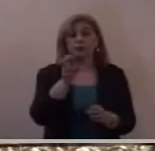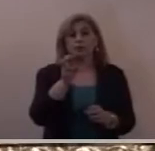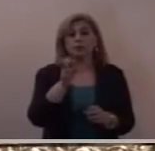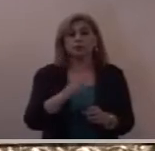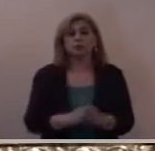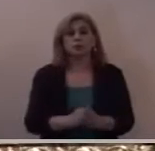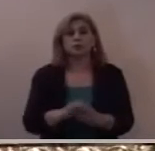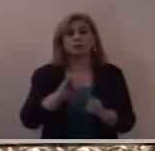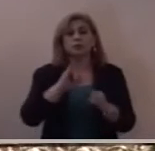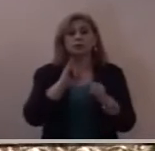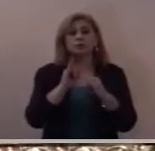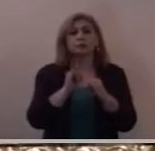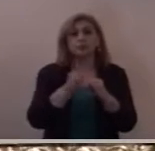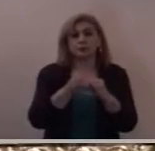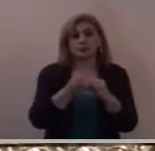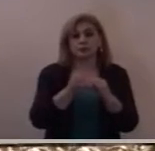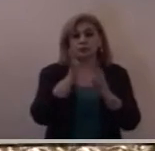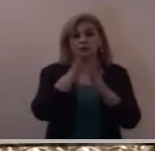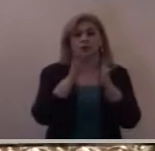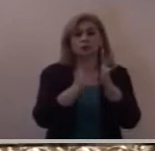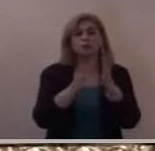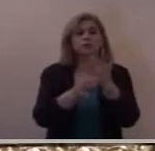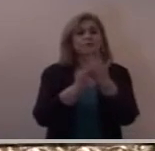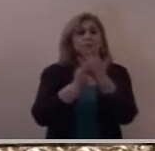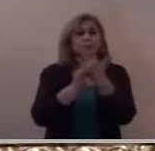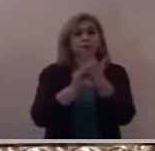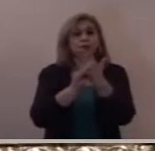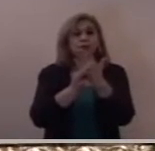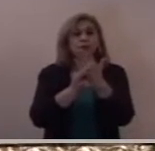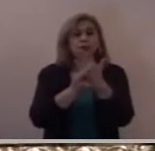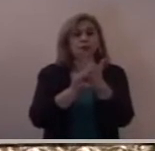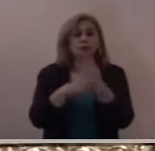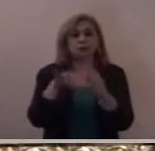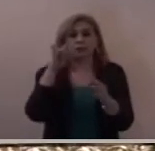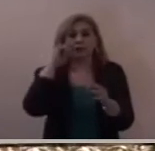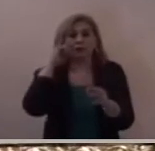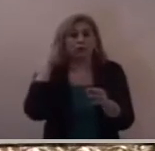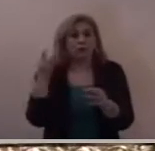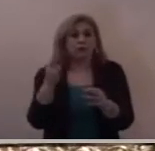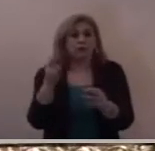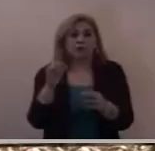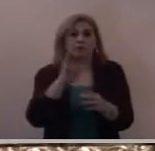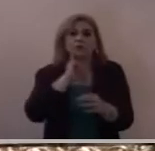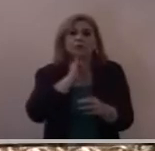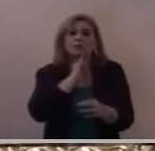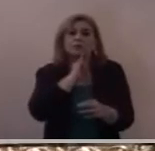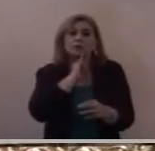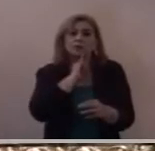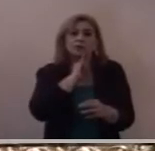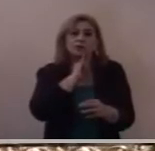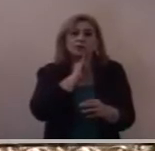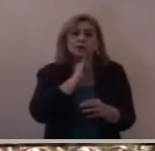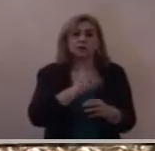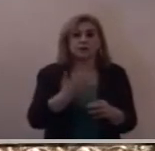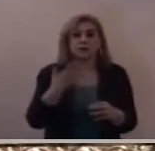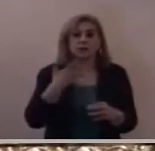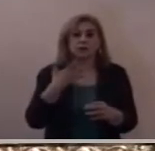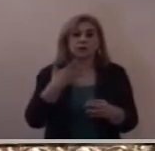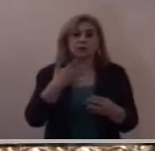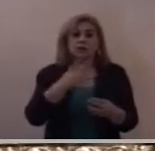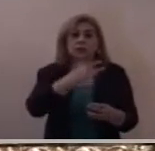Jesús dice no he visto en Israel alguien que tenga tanta fe